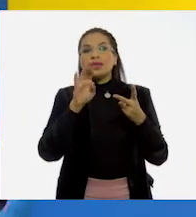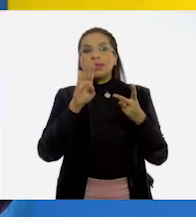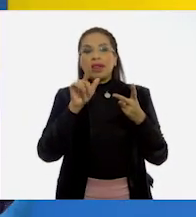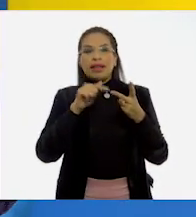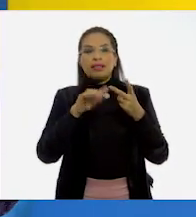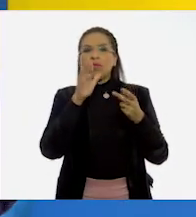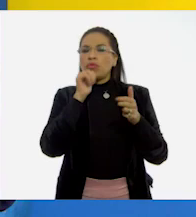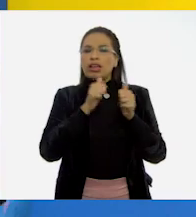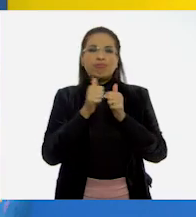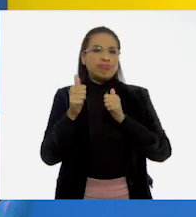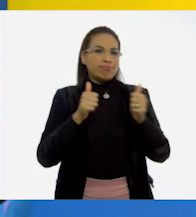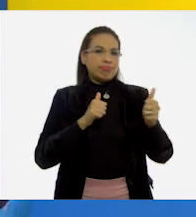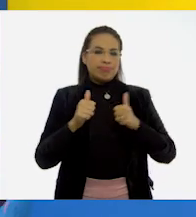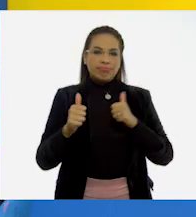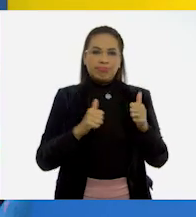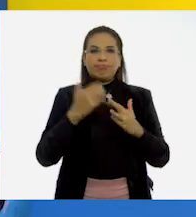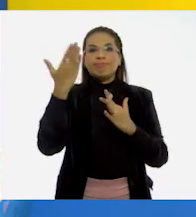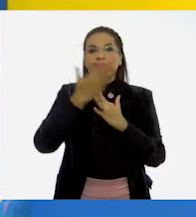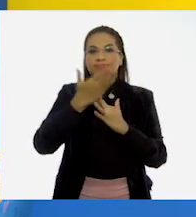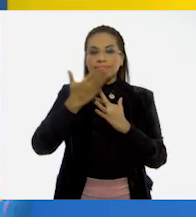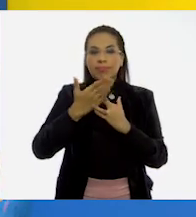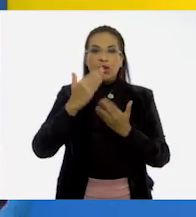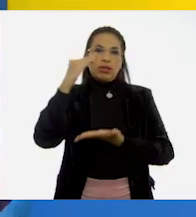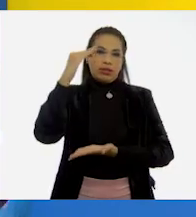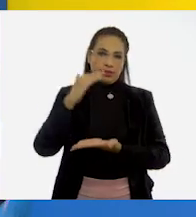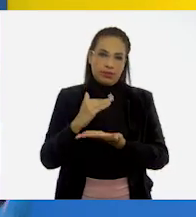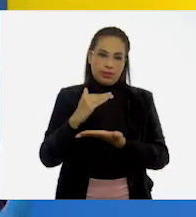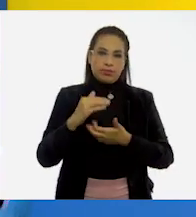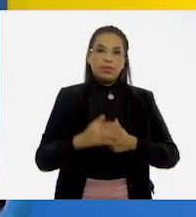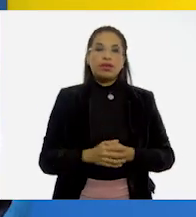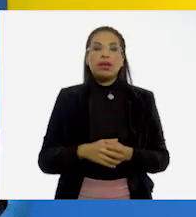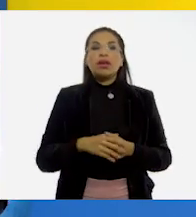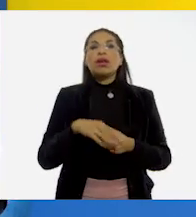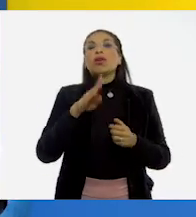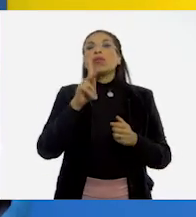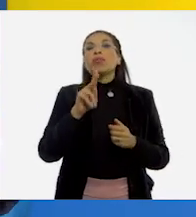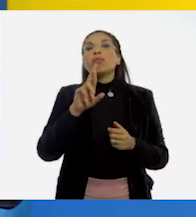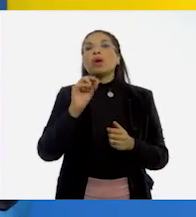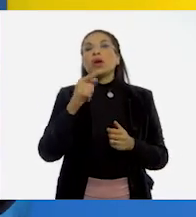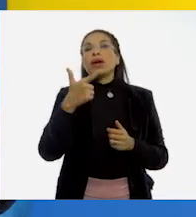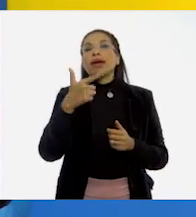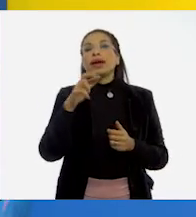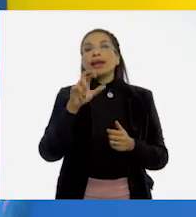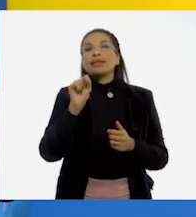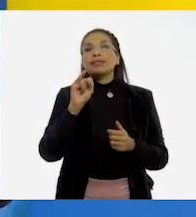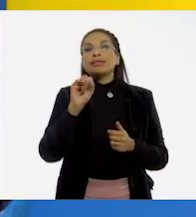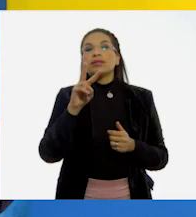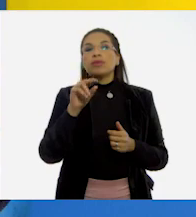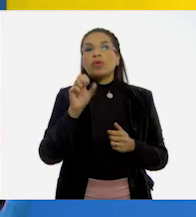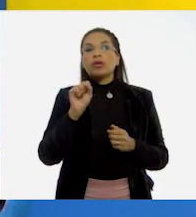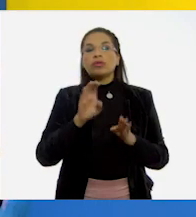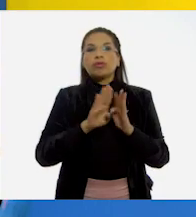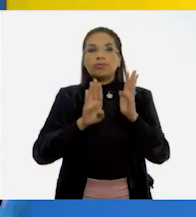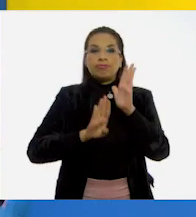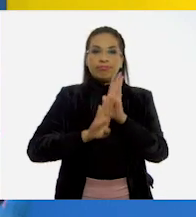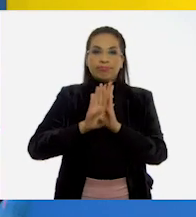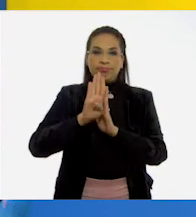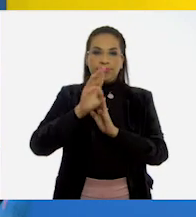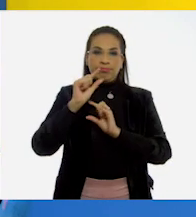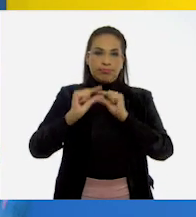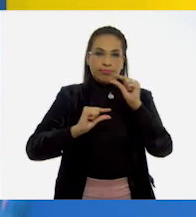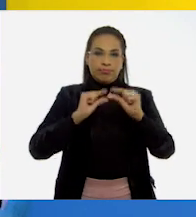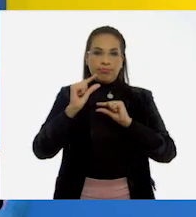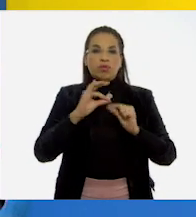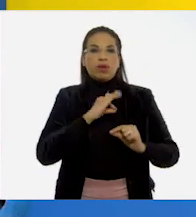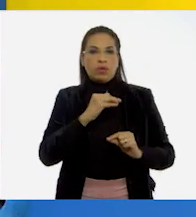no se pueden dividir, fraccionar o disminuir. Y progresivos implica el progreso gradual para lograr su cumplimiento.